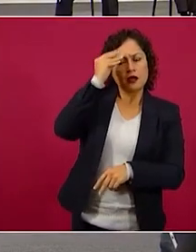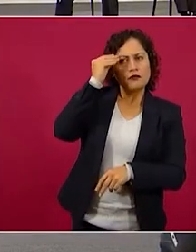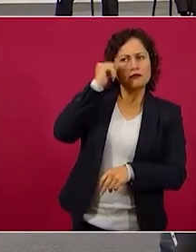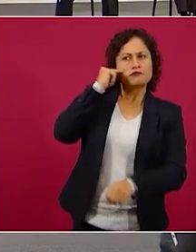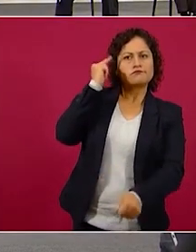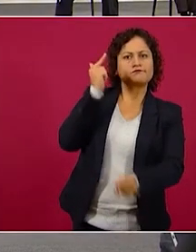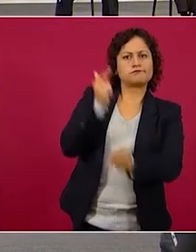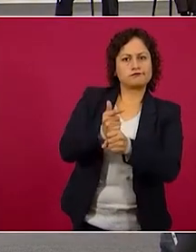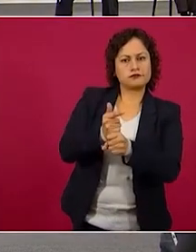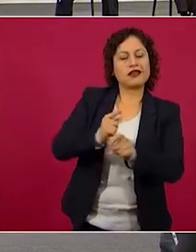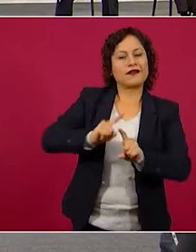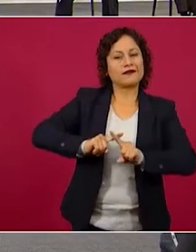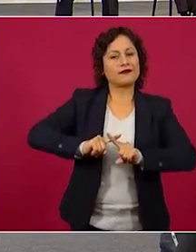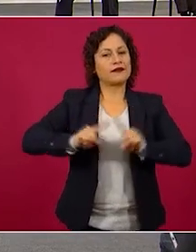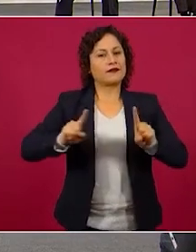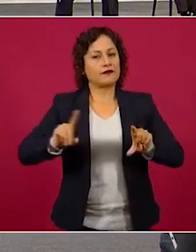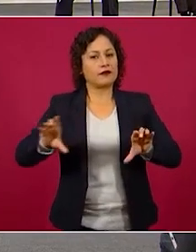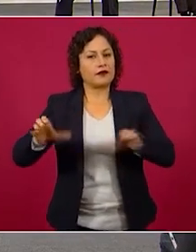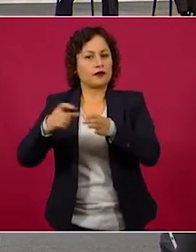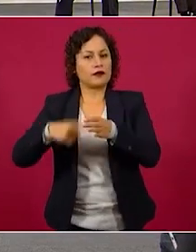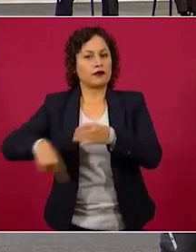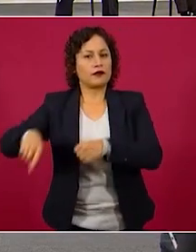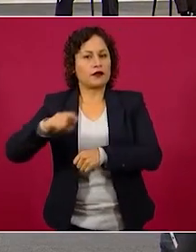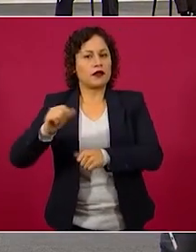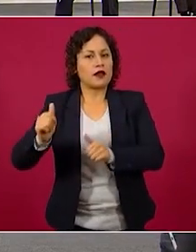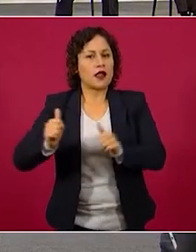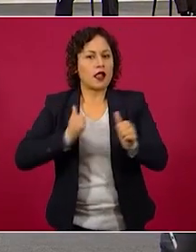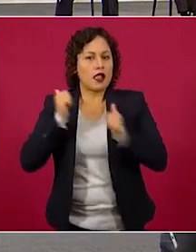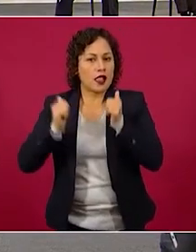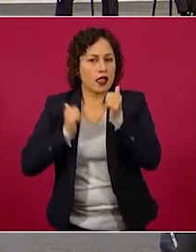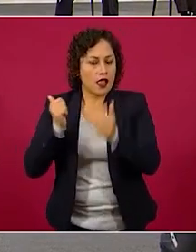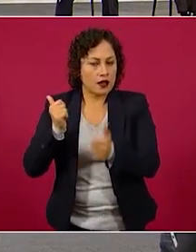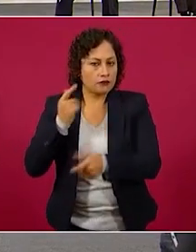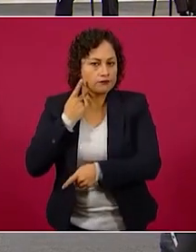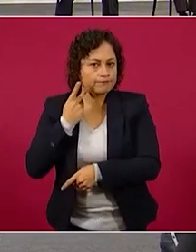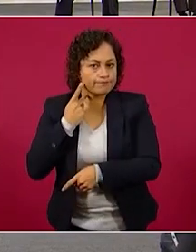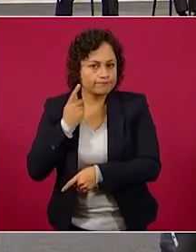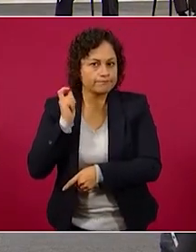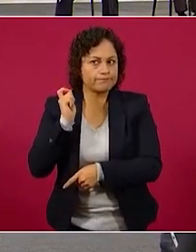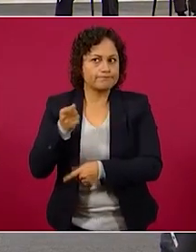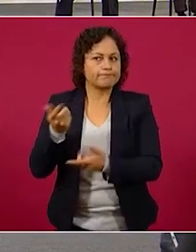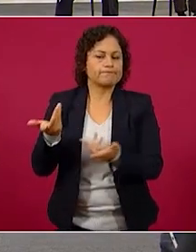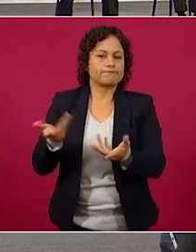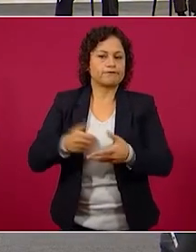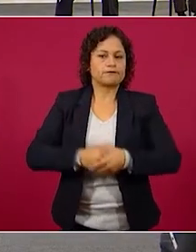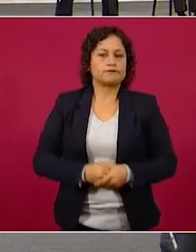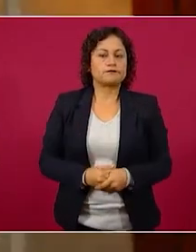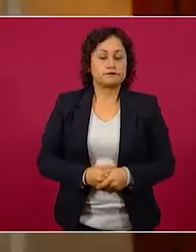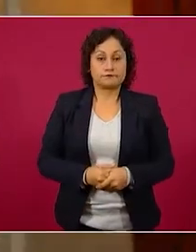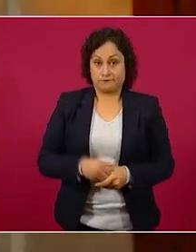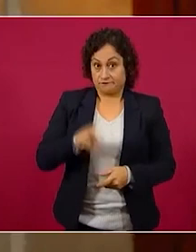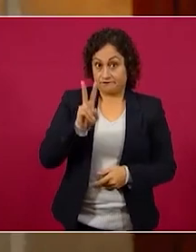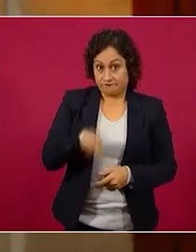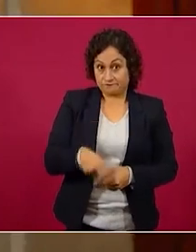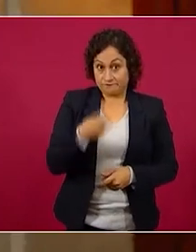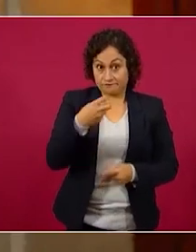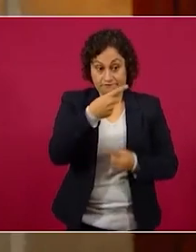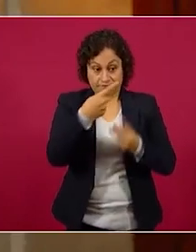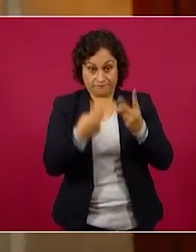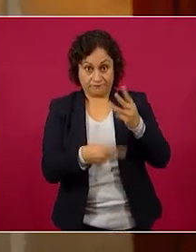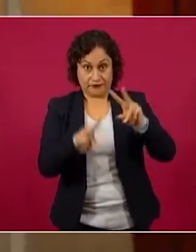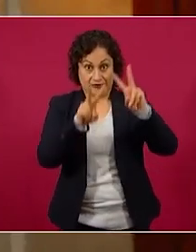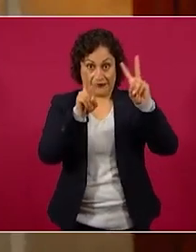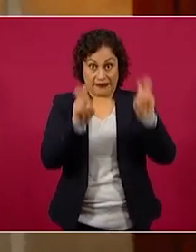empresariales furtivos e inconfesables no es pues un asunto menor ni